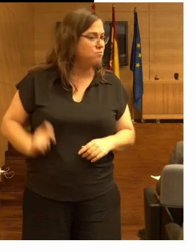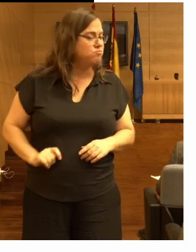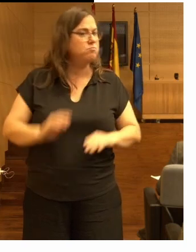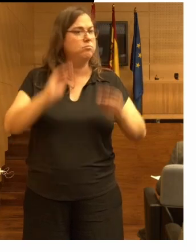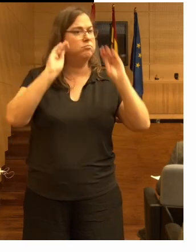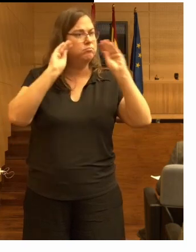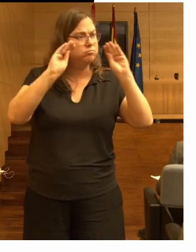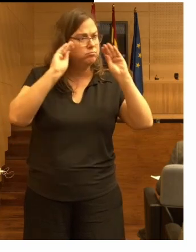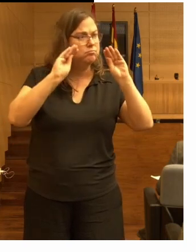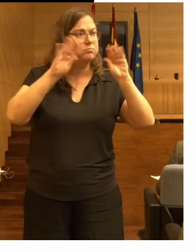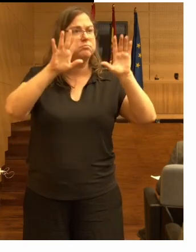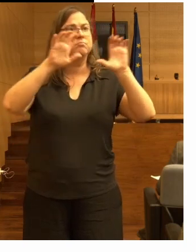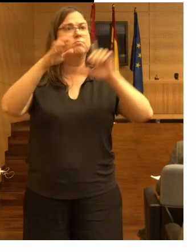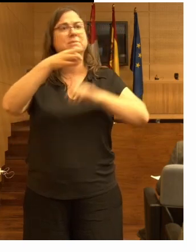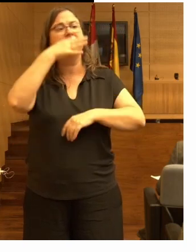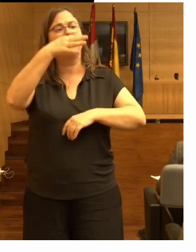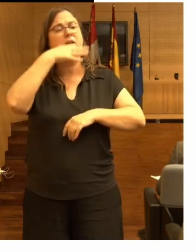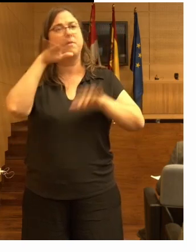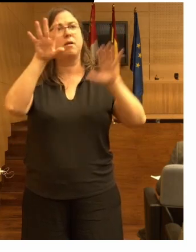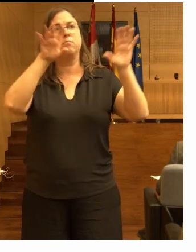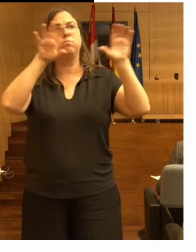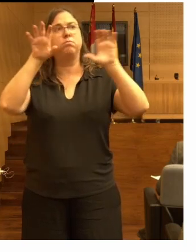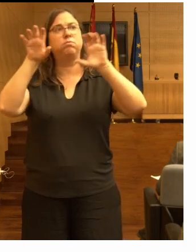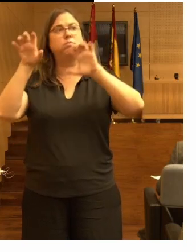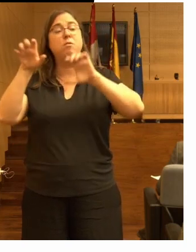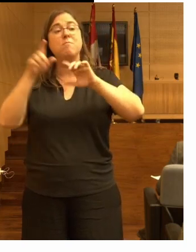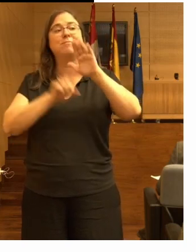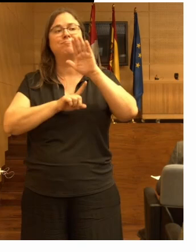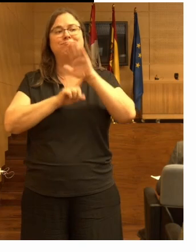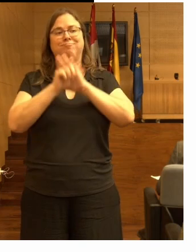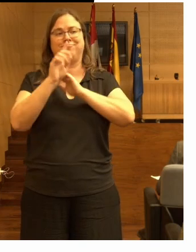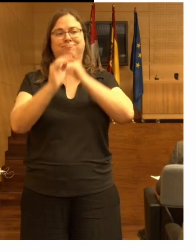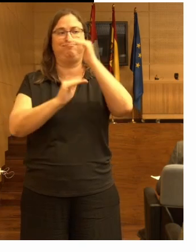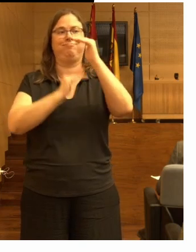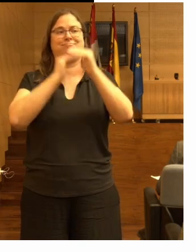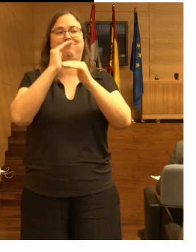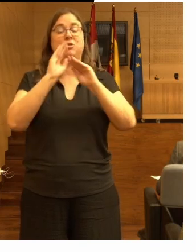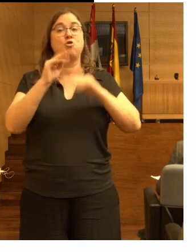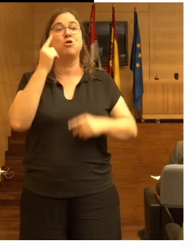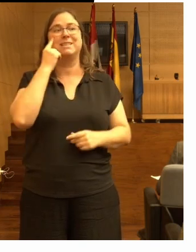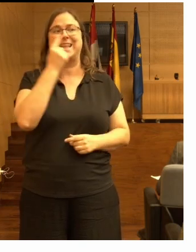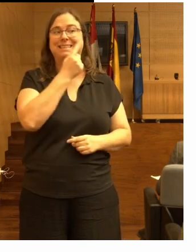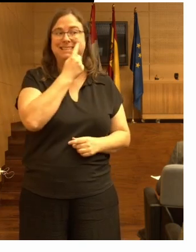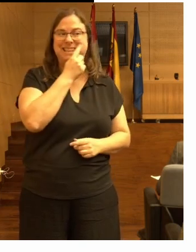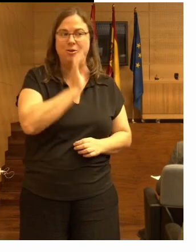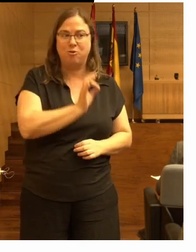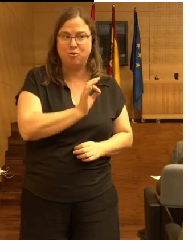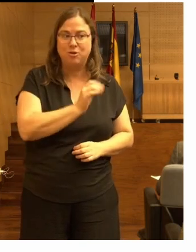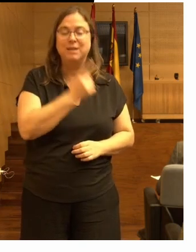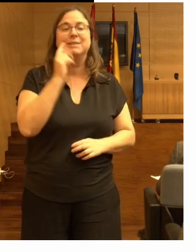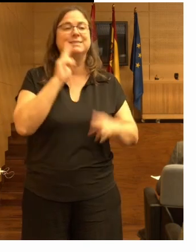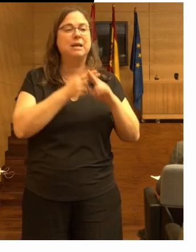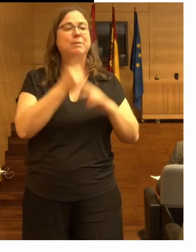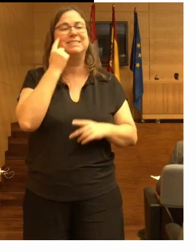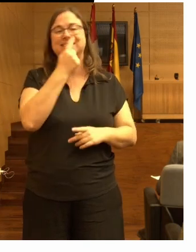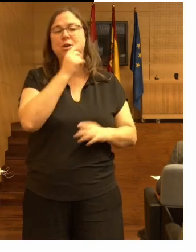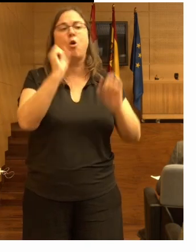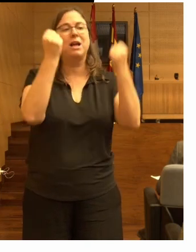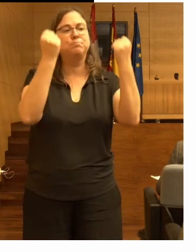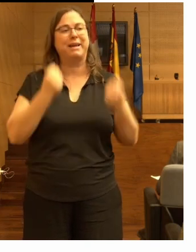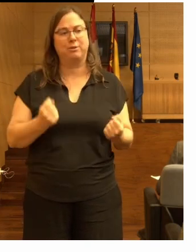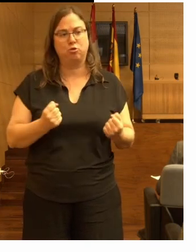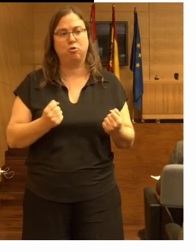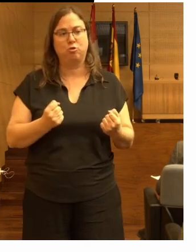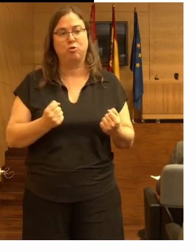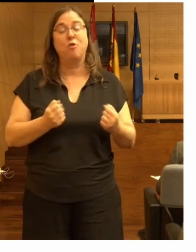que se desarrollaran como testigos expertos en